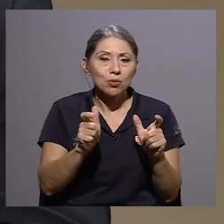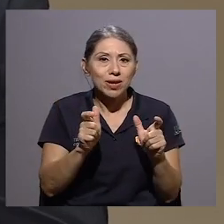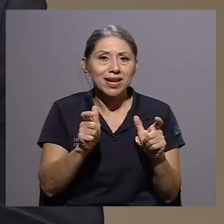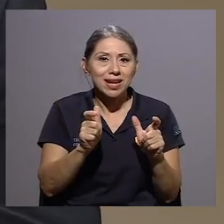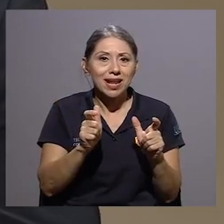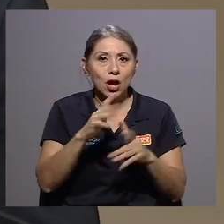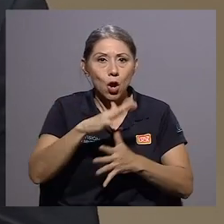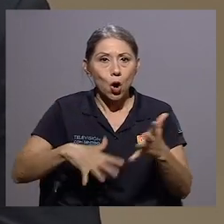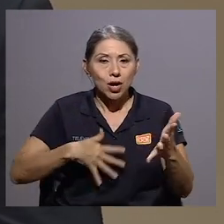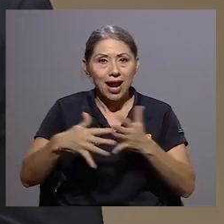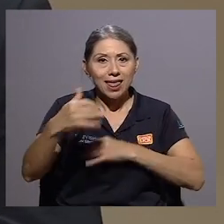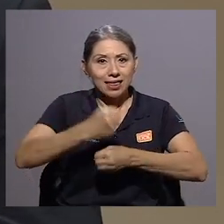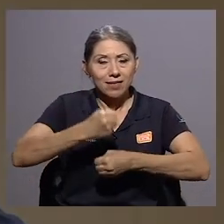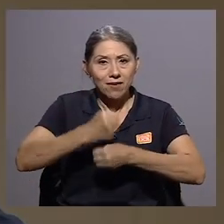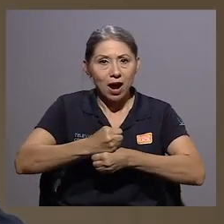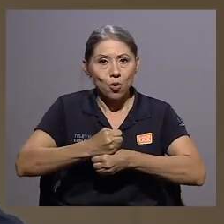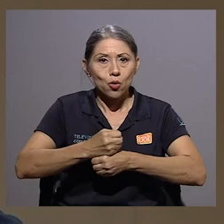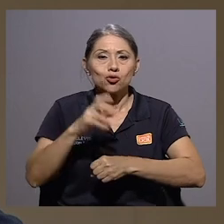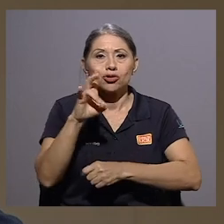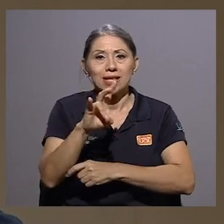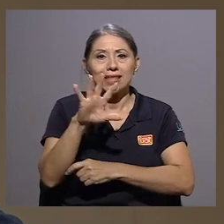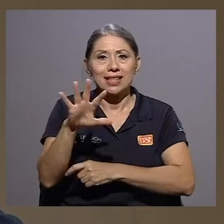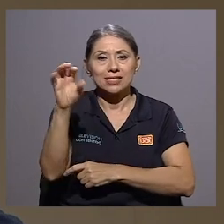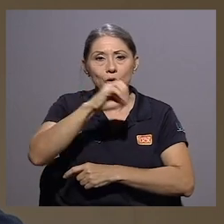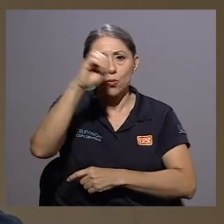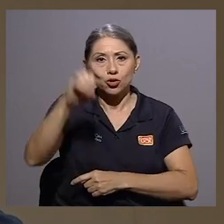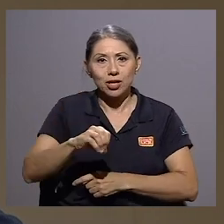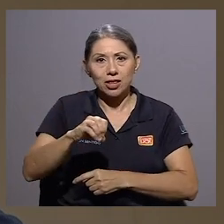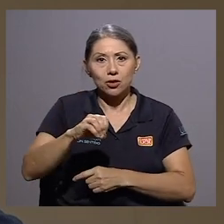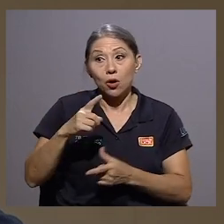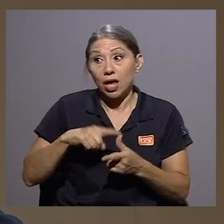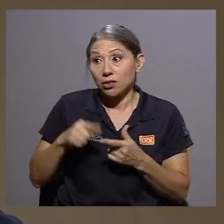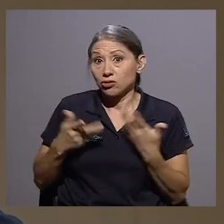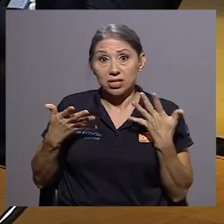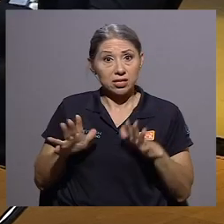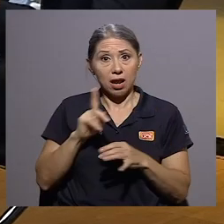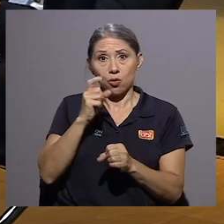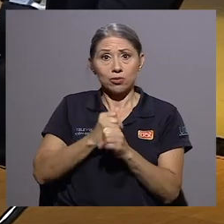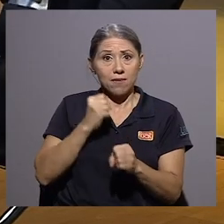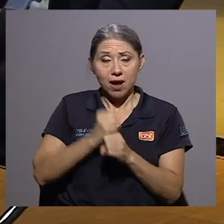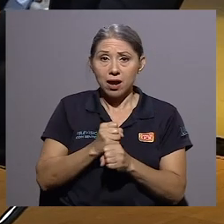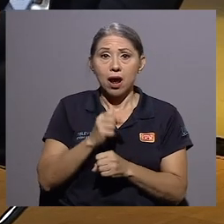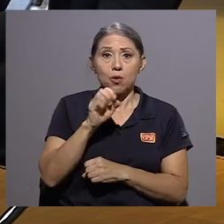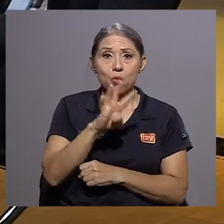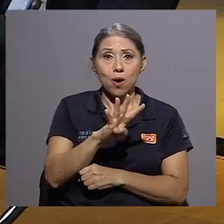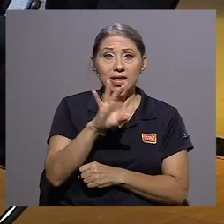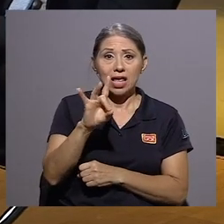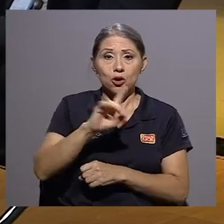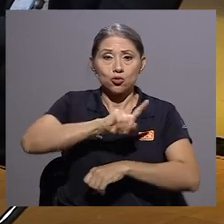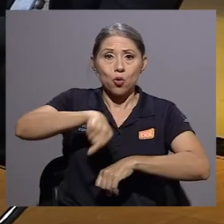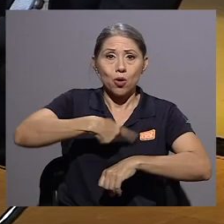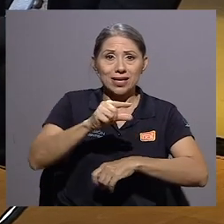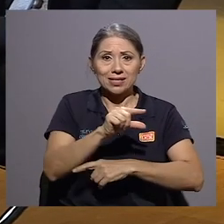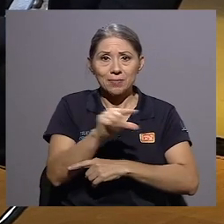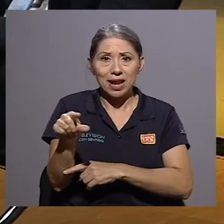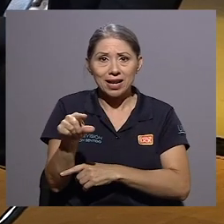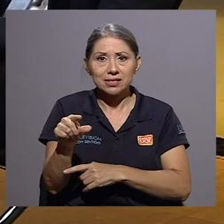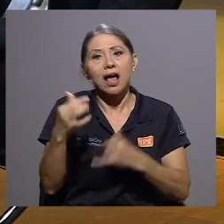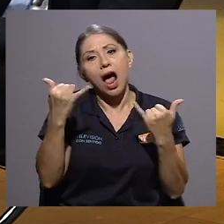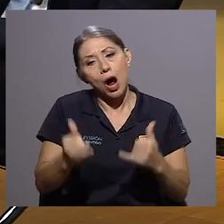75%. Y entonces, en este caso, en vez de 48 horas semanales, bajamos a 12 horas semanales